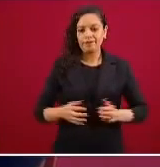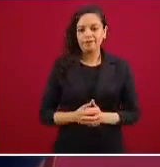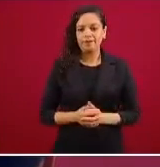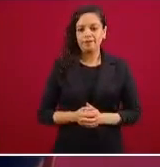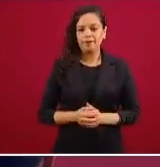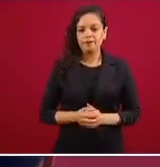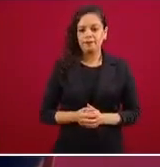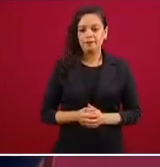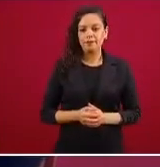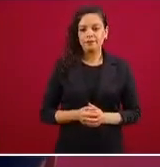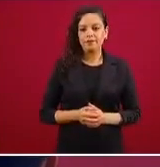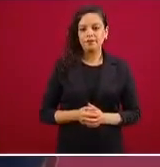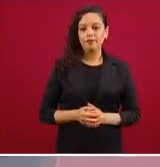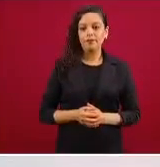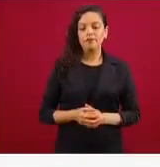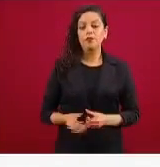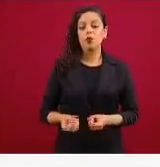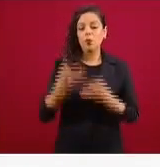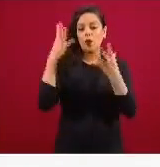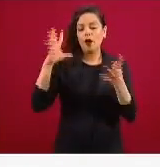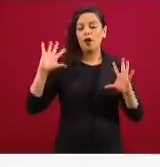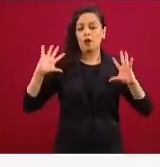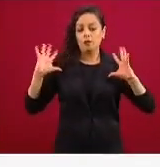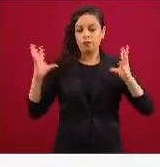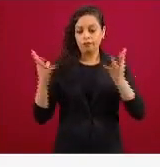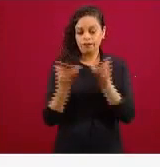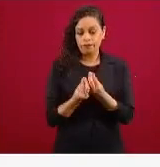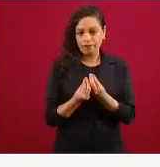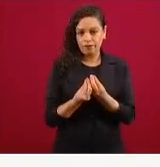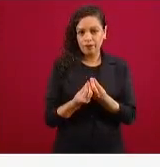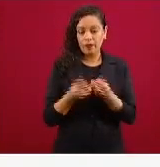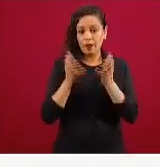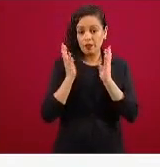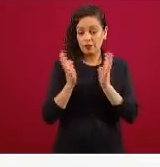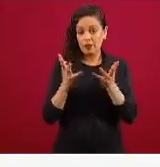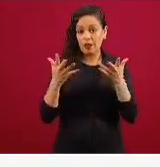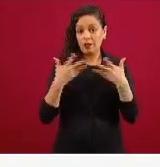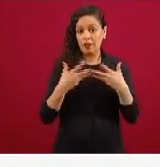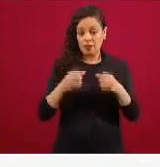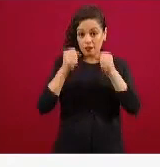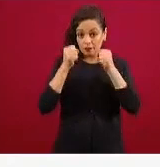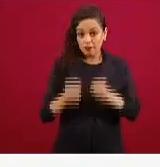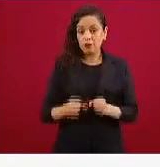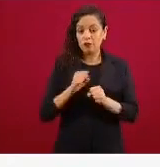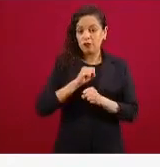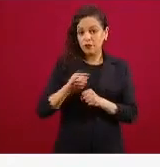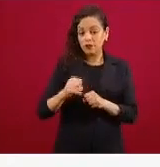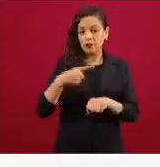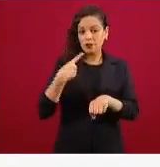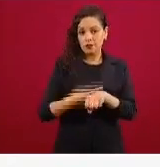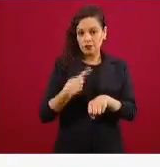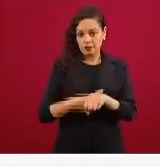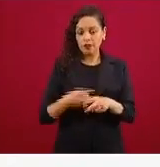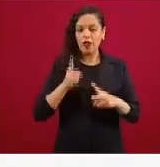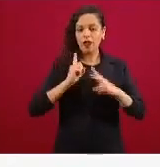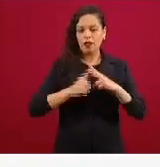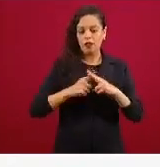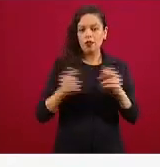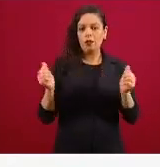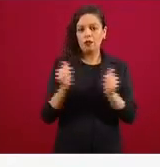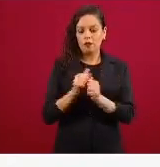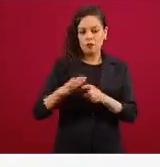acumulada o la proporción de incidencia, el número de casos confirmados, dividido por la población de un